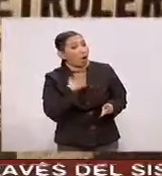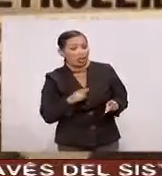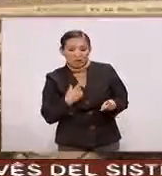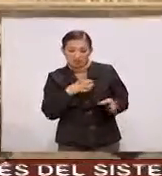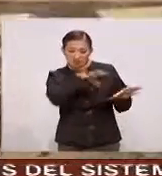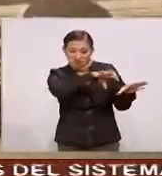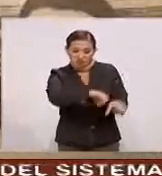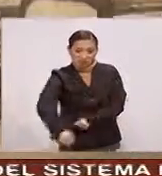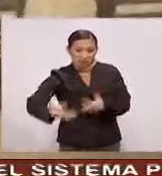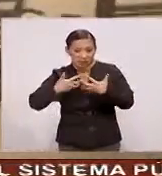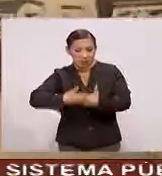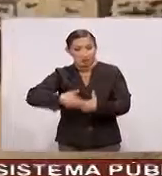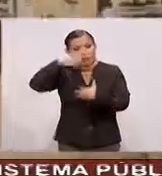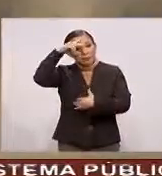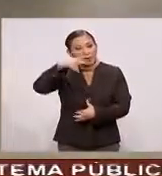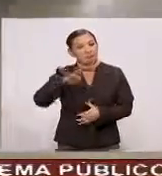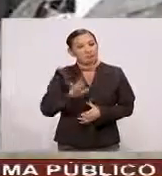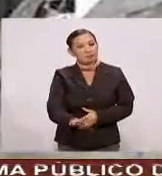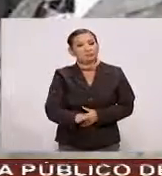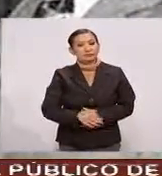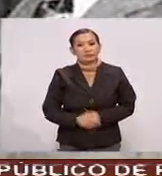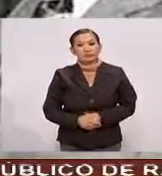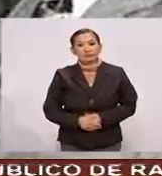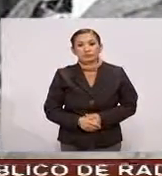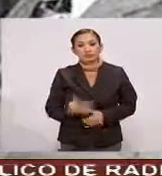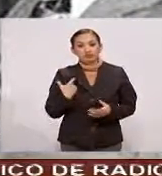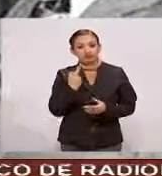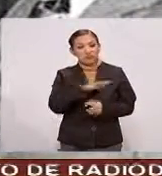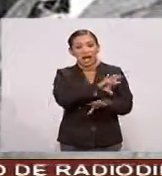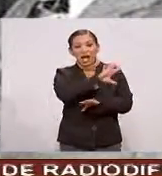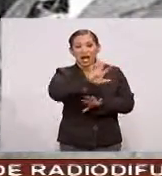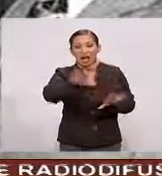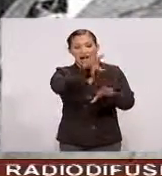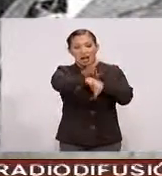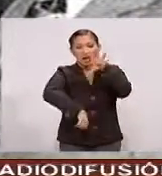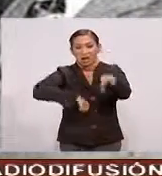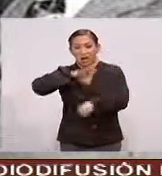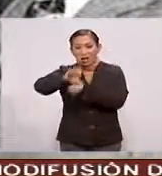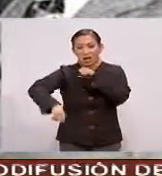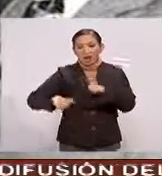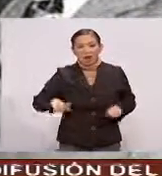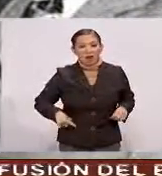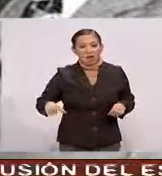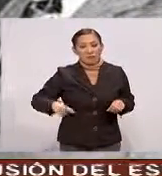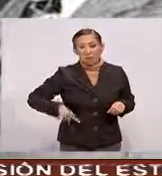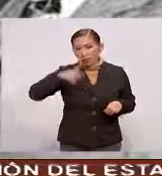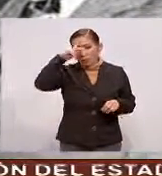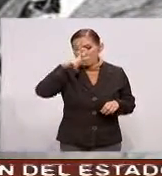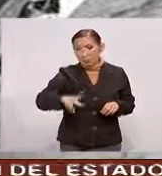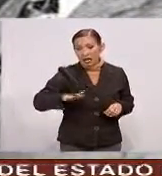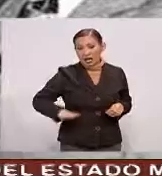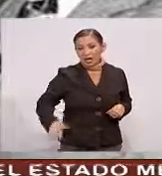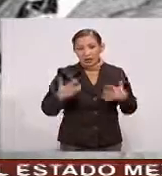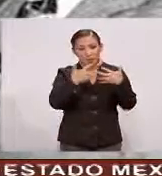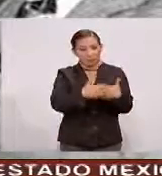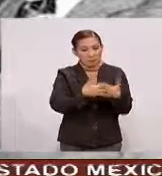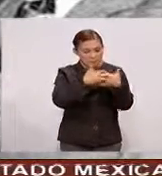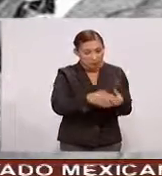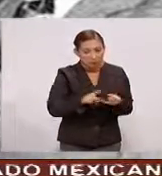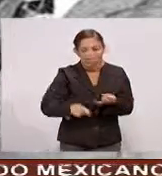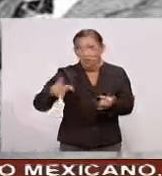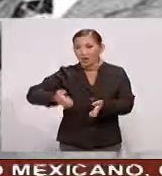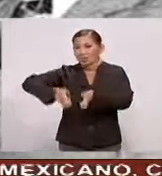Nacionalizar La industria petrolera Se declaran Expropiados Por caso De actividad Pública Y a favor De la nación La maquinaria